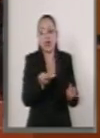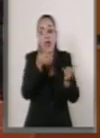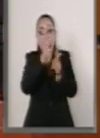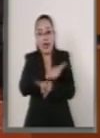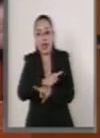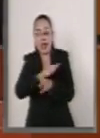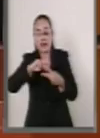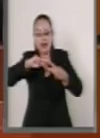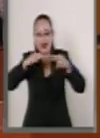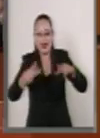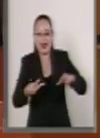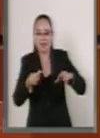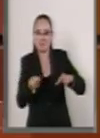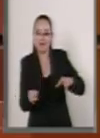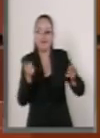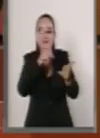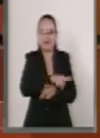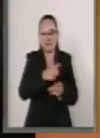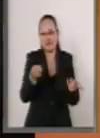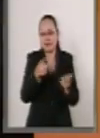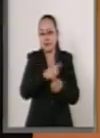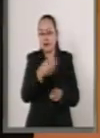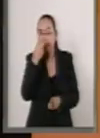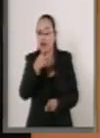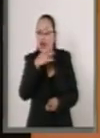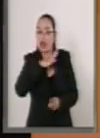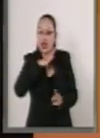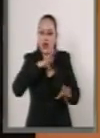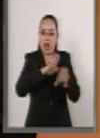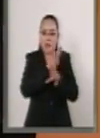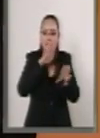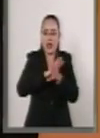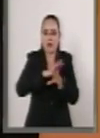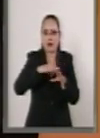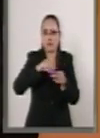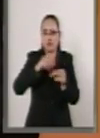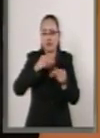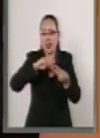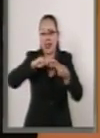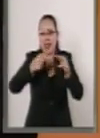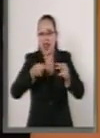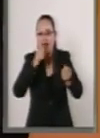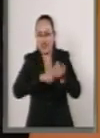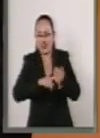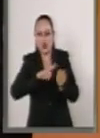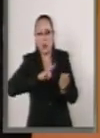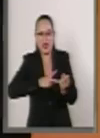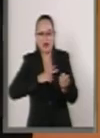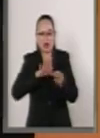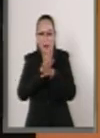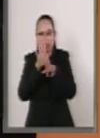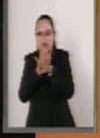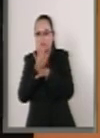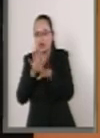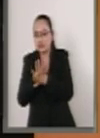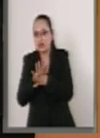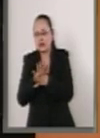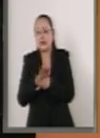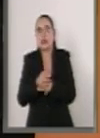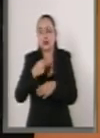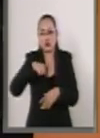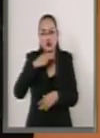RNA al DNA y cambia de forma muta a cada ratito, pero esperamos